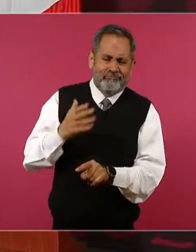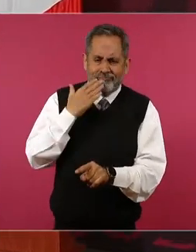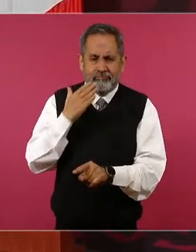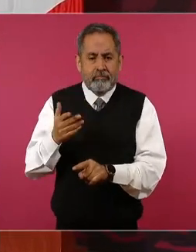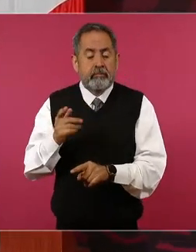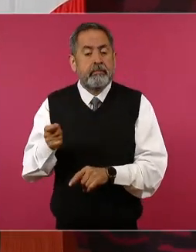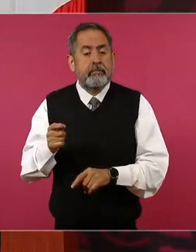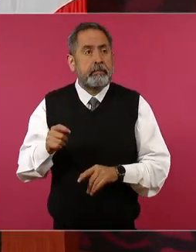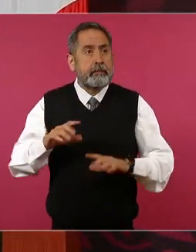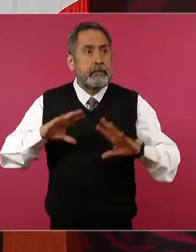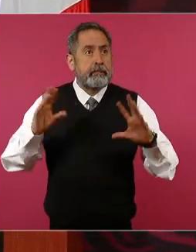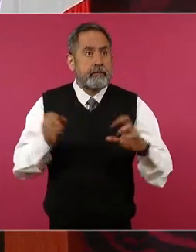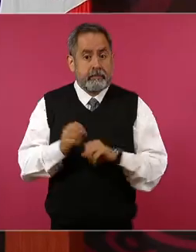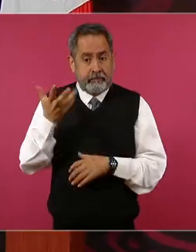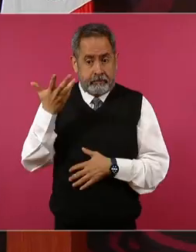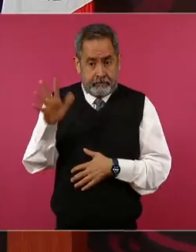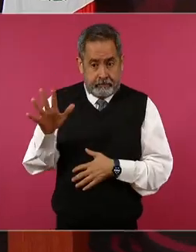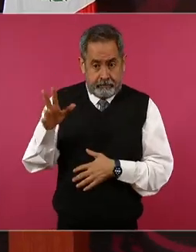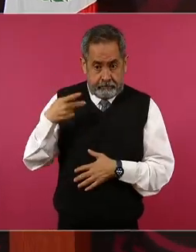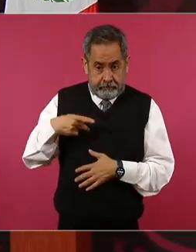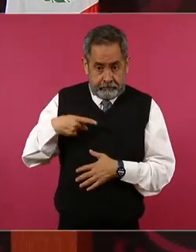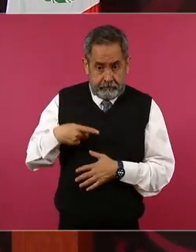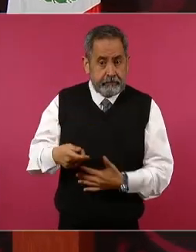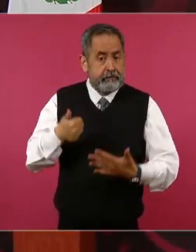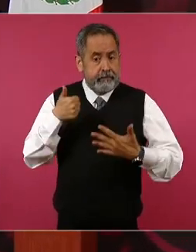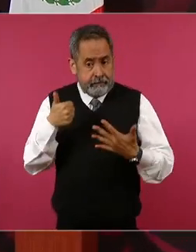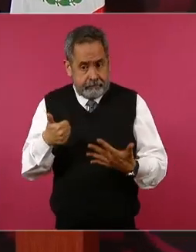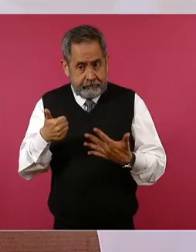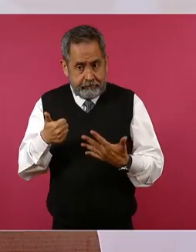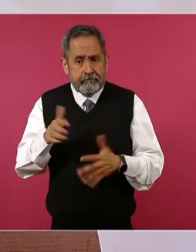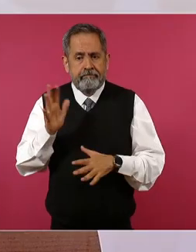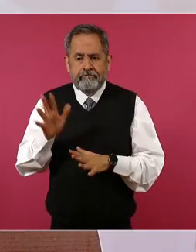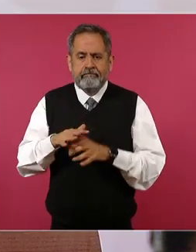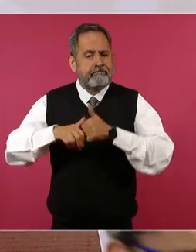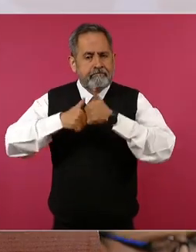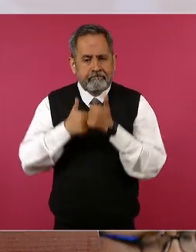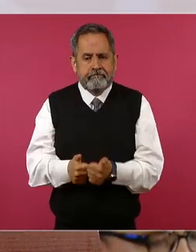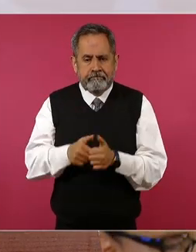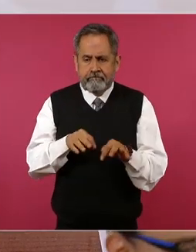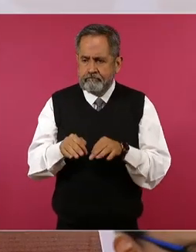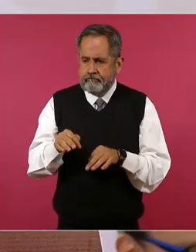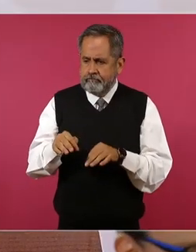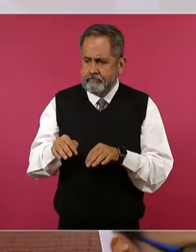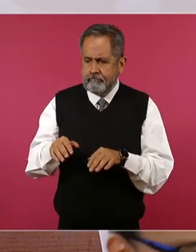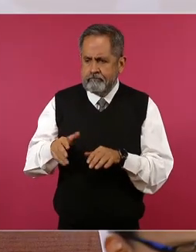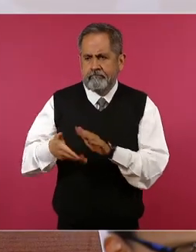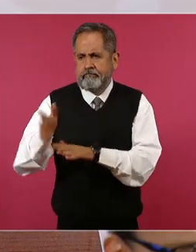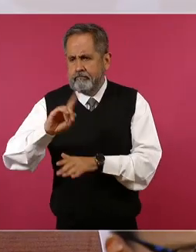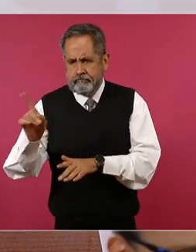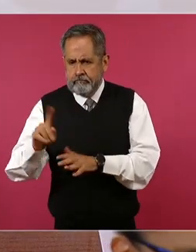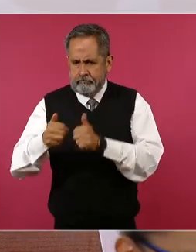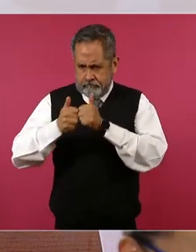seis de cada diez se quedan a trabajar de manera permanente